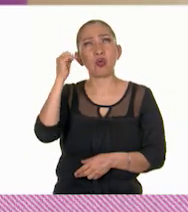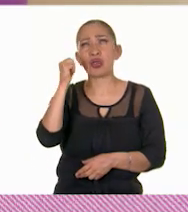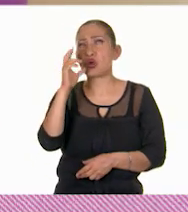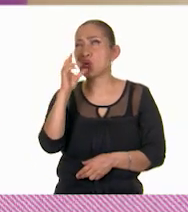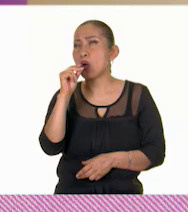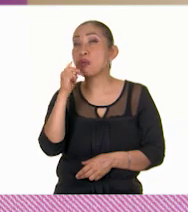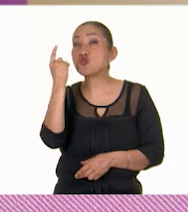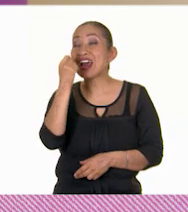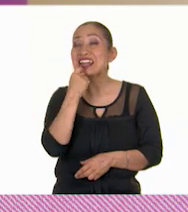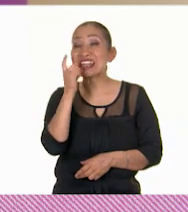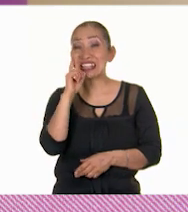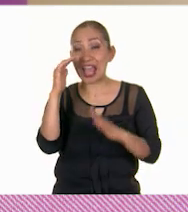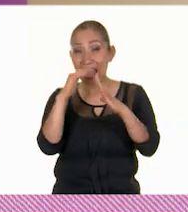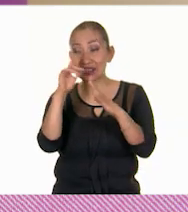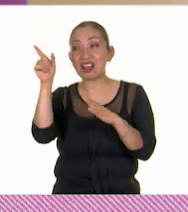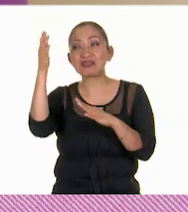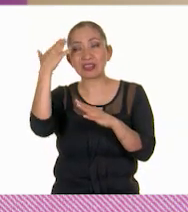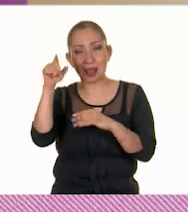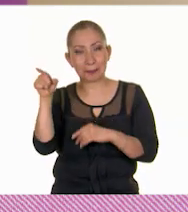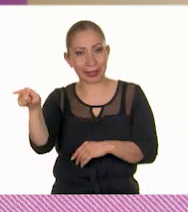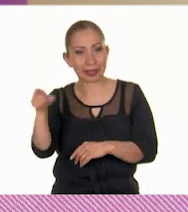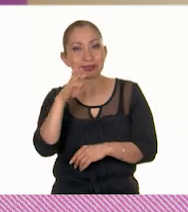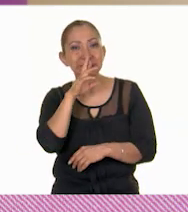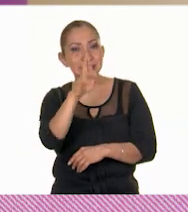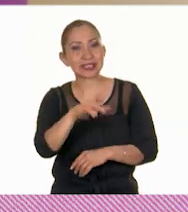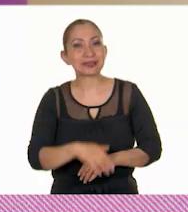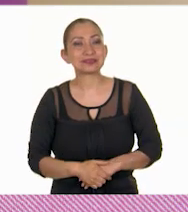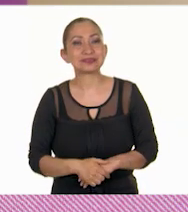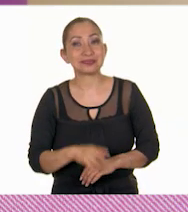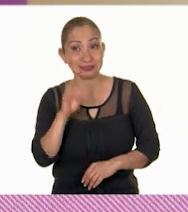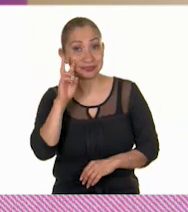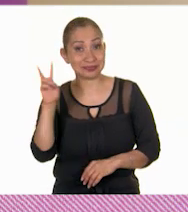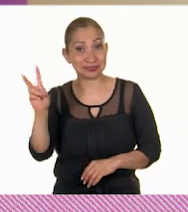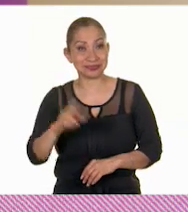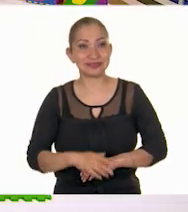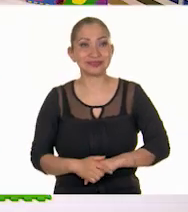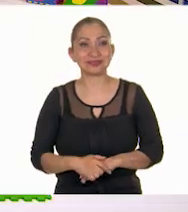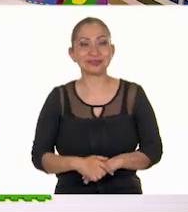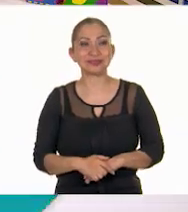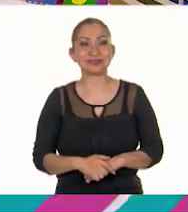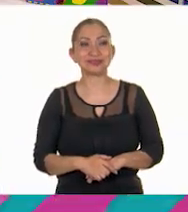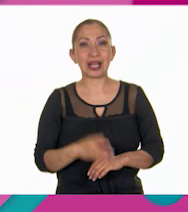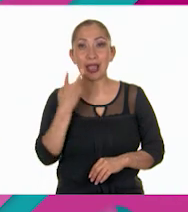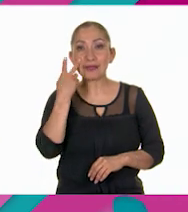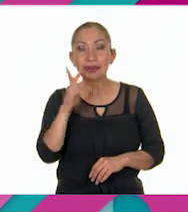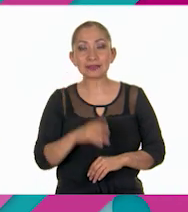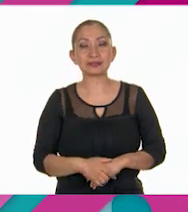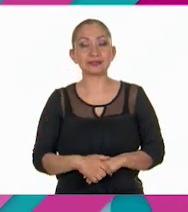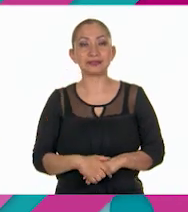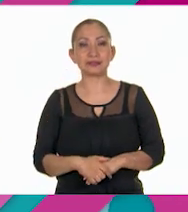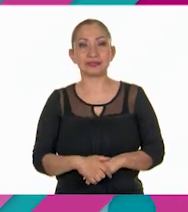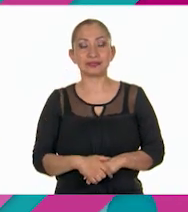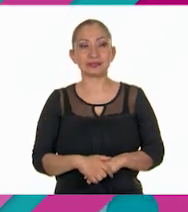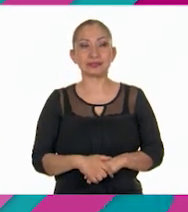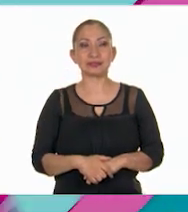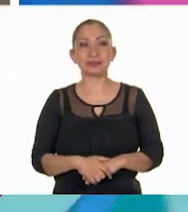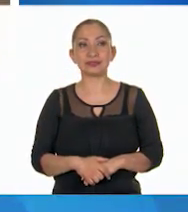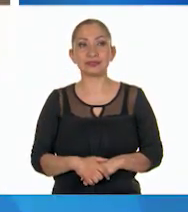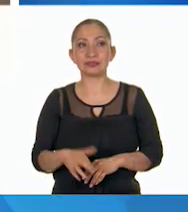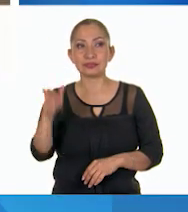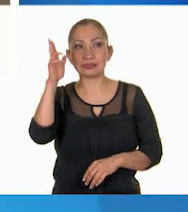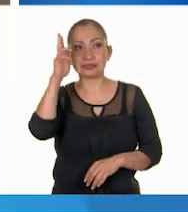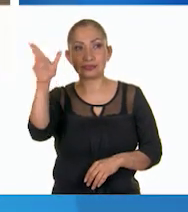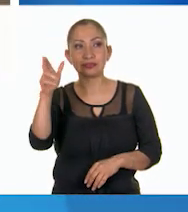hay una niña en casa que sí tiene la respuesta. ¡Vamos a verla! A ver. Hola,